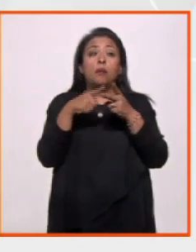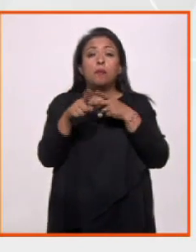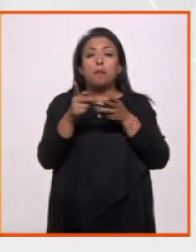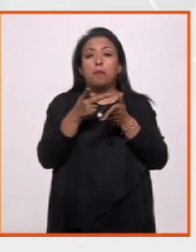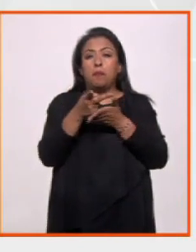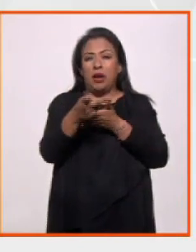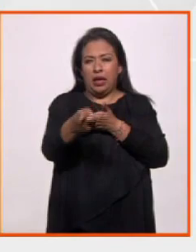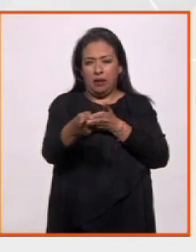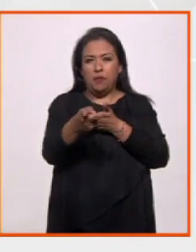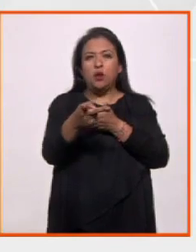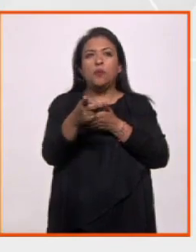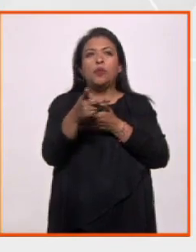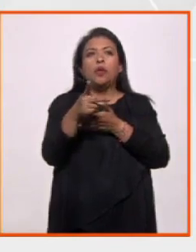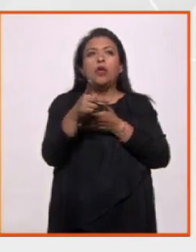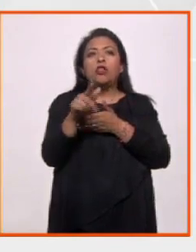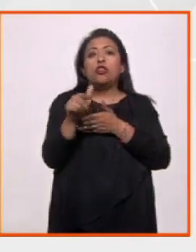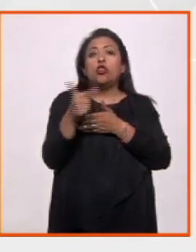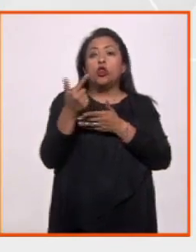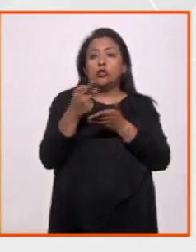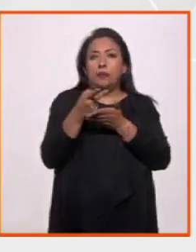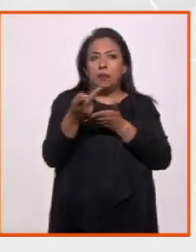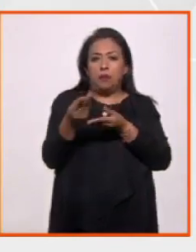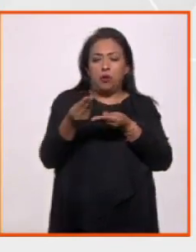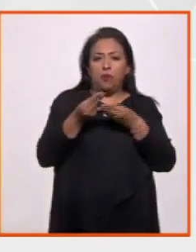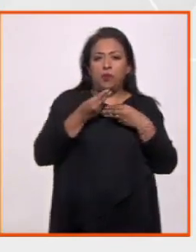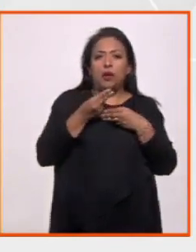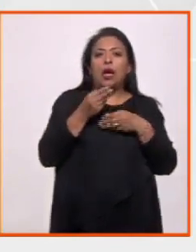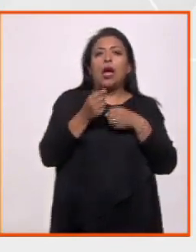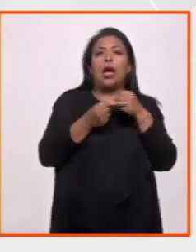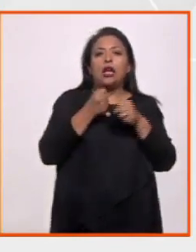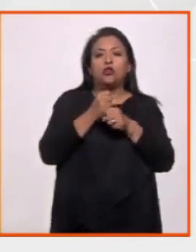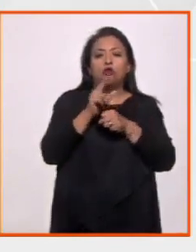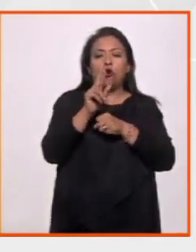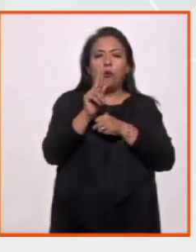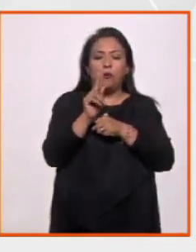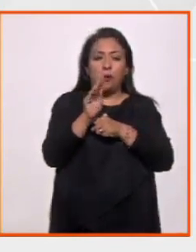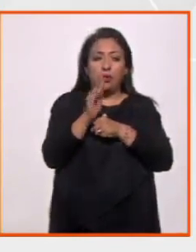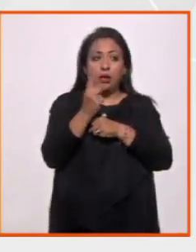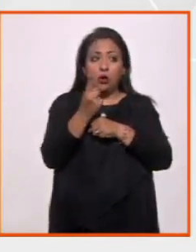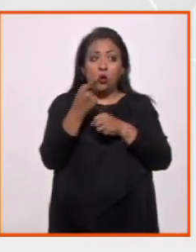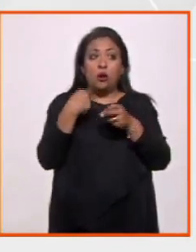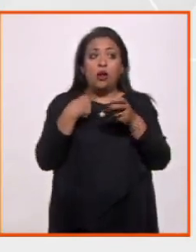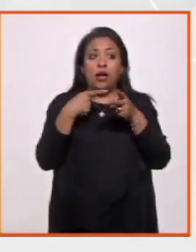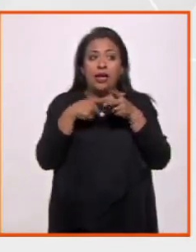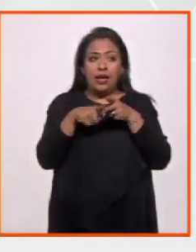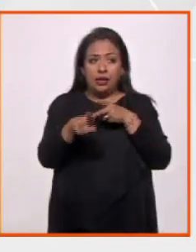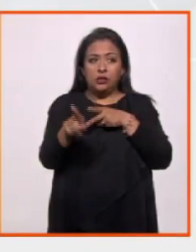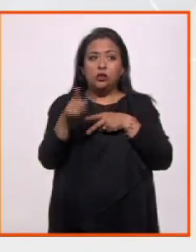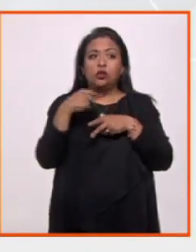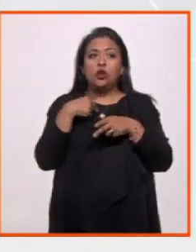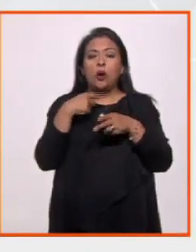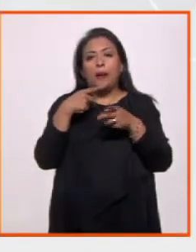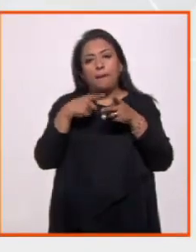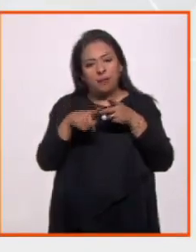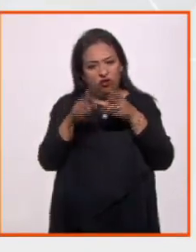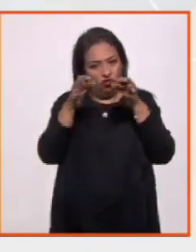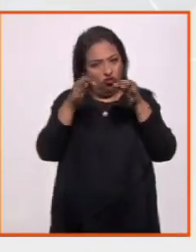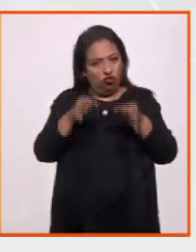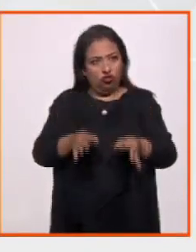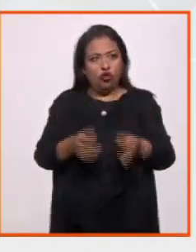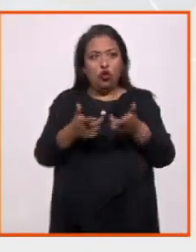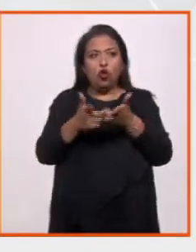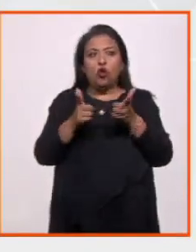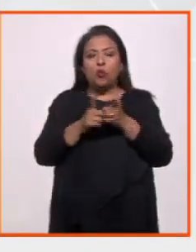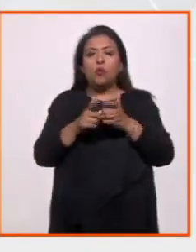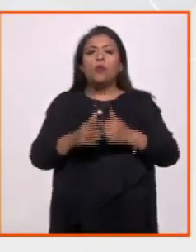Imbahuán, el décimo segundo, premio, en 91, y a partir de ahí formé formalmente el